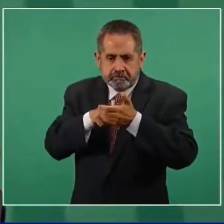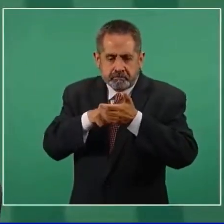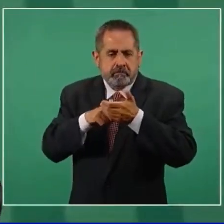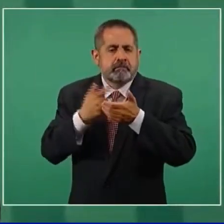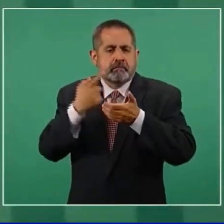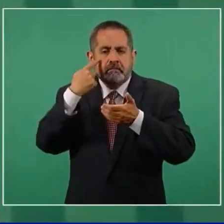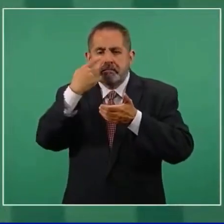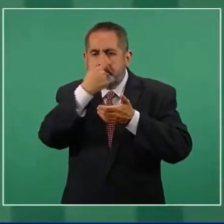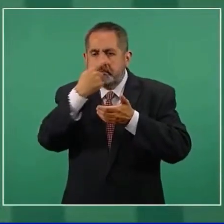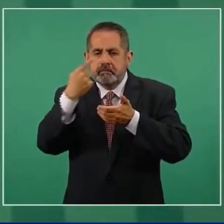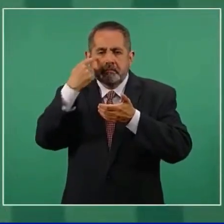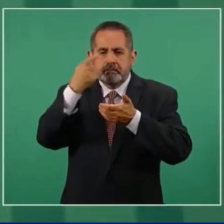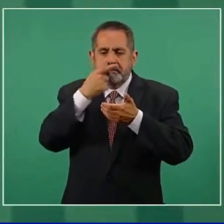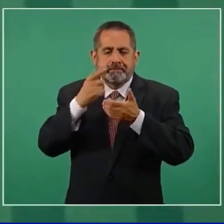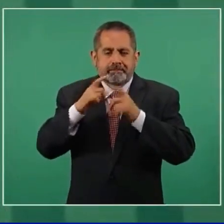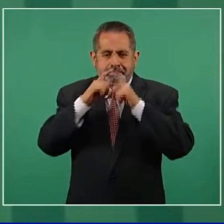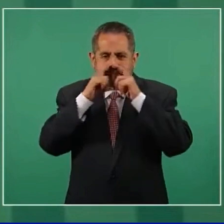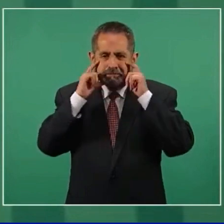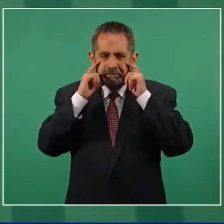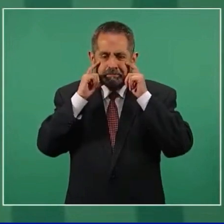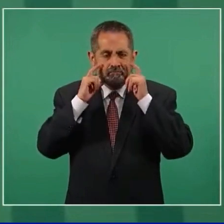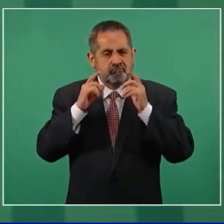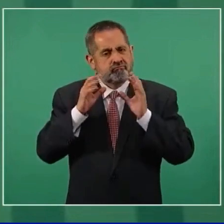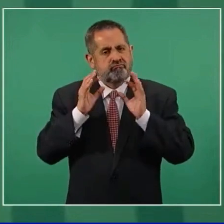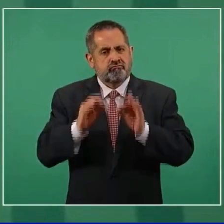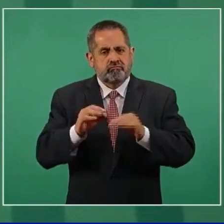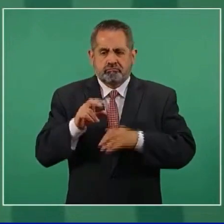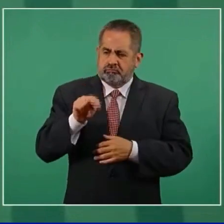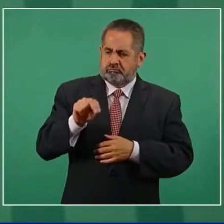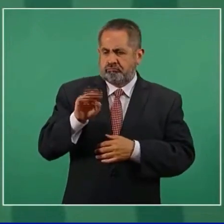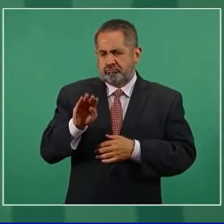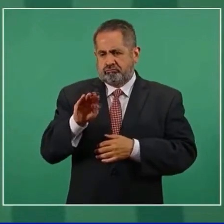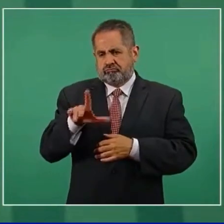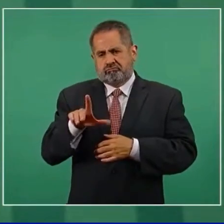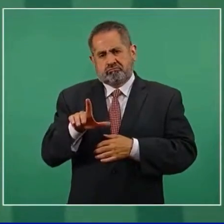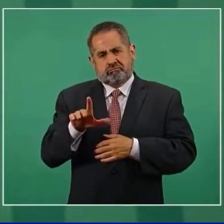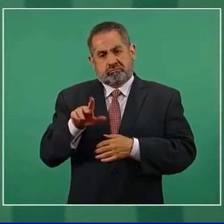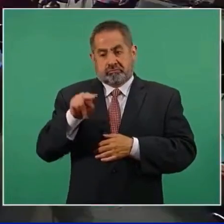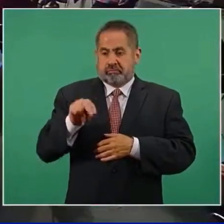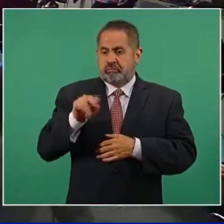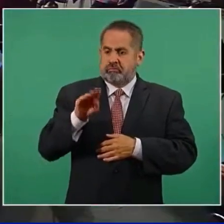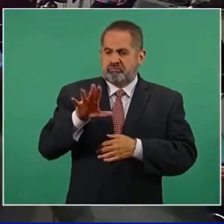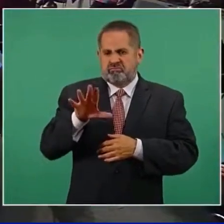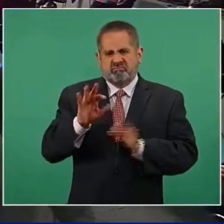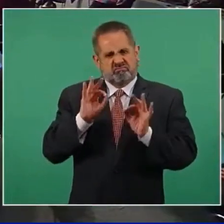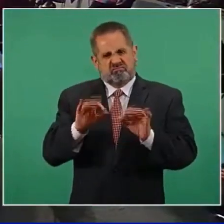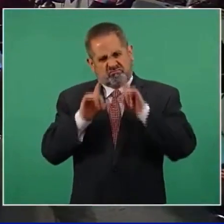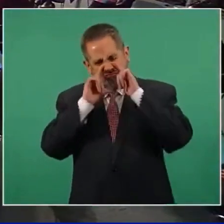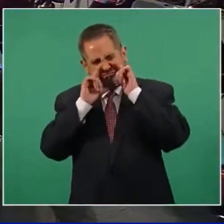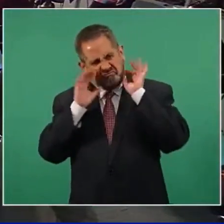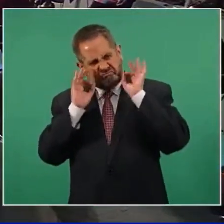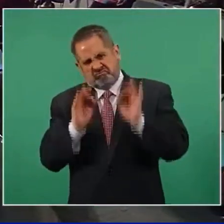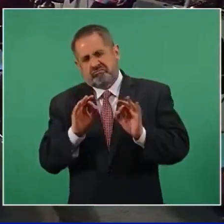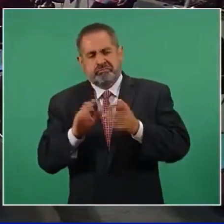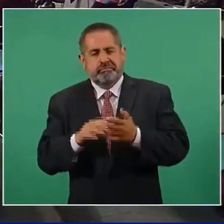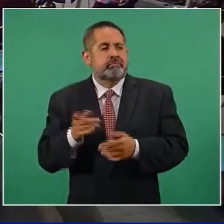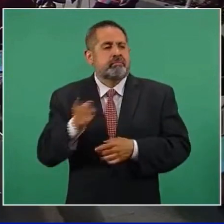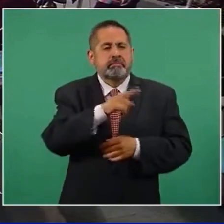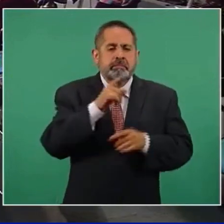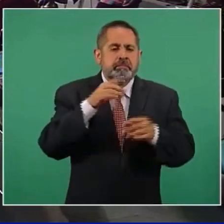descubiertos, sólo los cubre bocas de alta eficiencia N95 realmente son un sellado absoluto, los que usamos